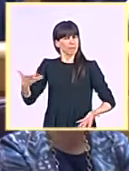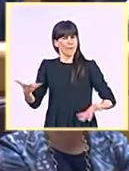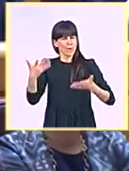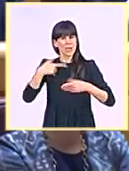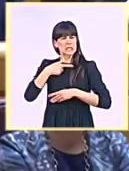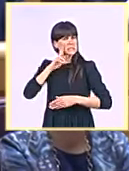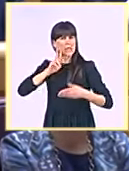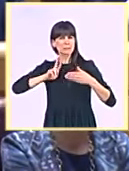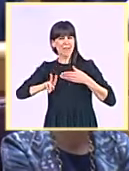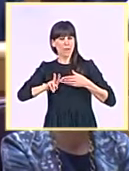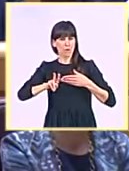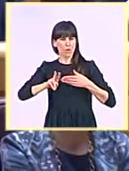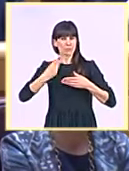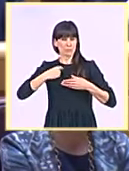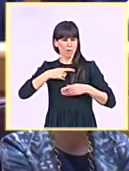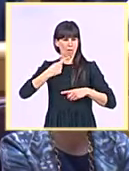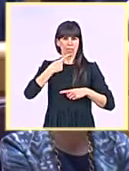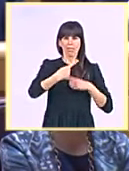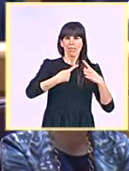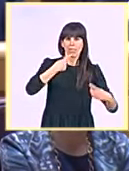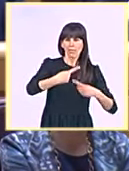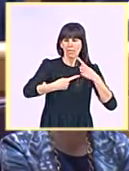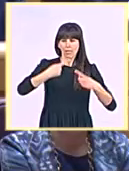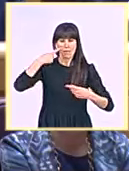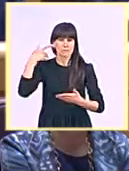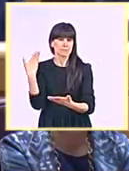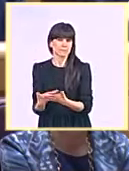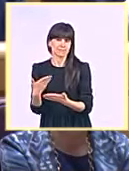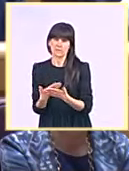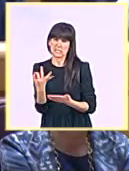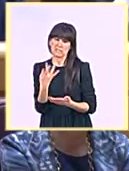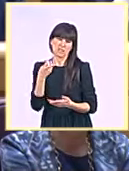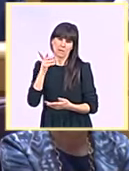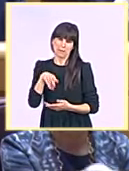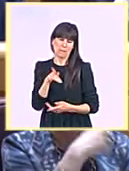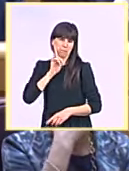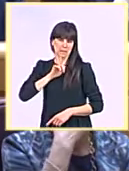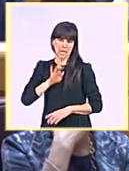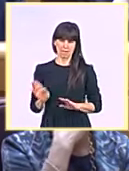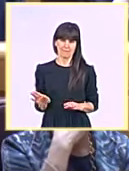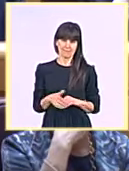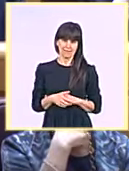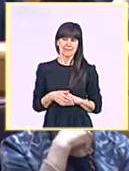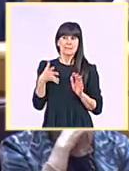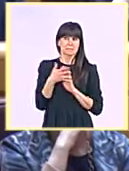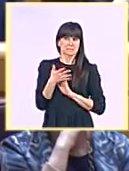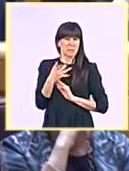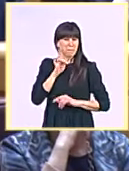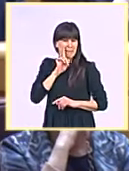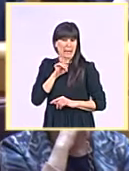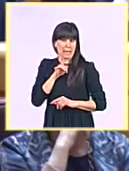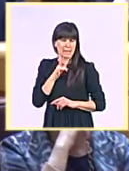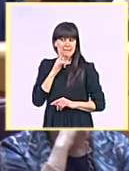comprobar que eso también era mentira. Hasta tal punto mentía que su Gobierno es el más opaco de la historia de nuestra